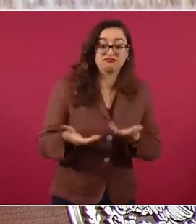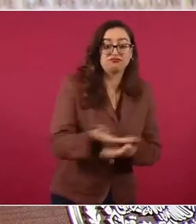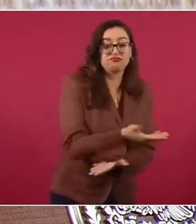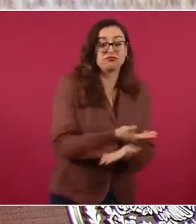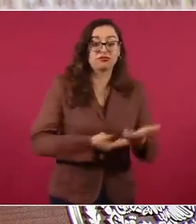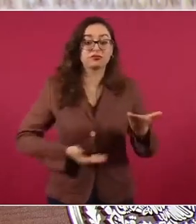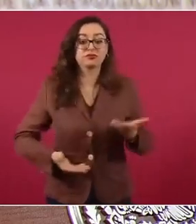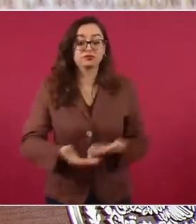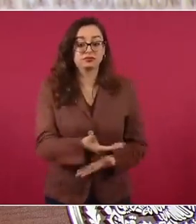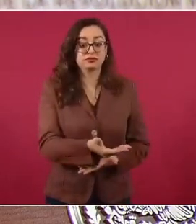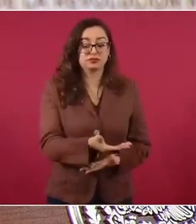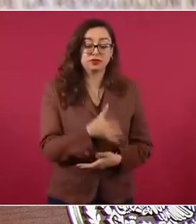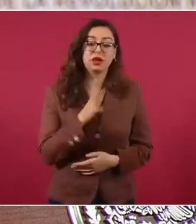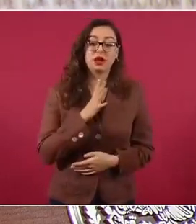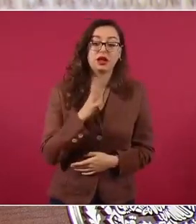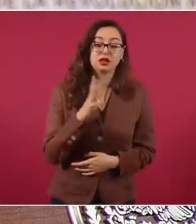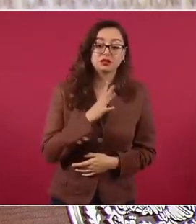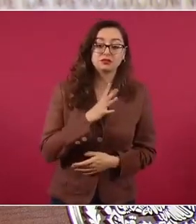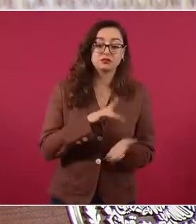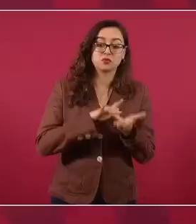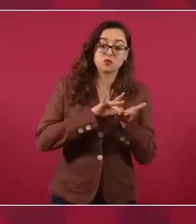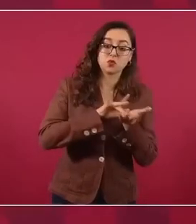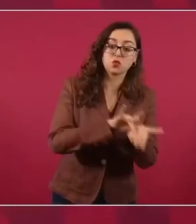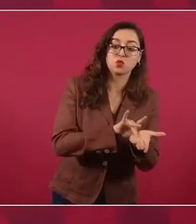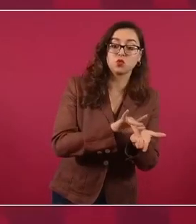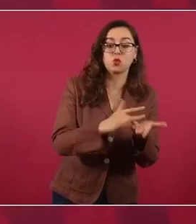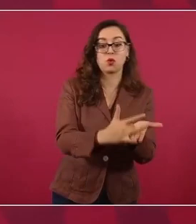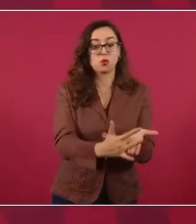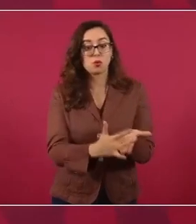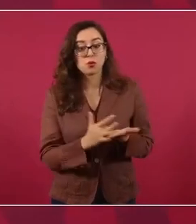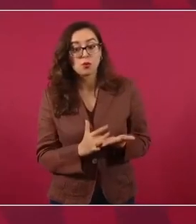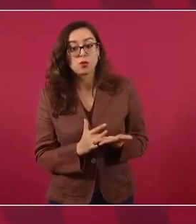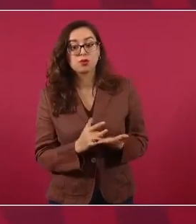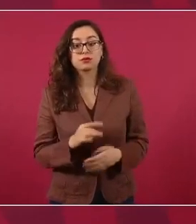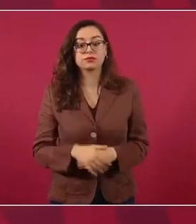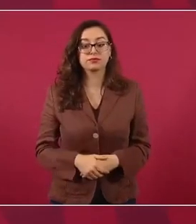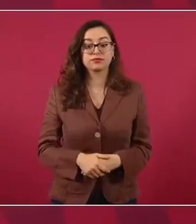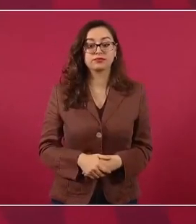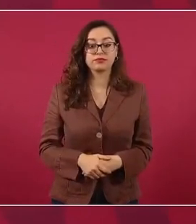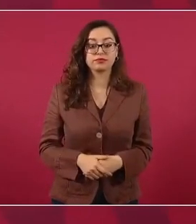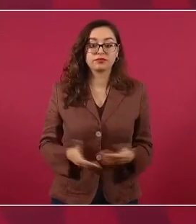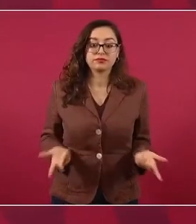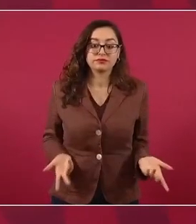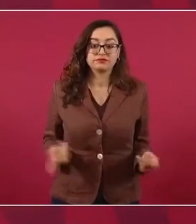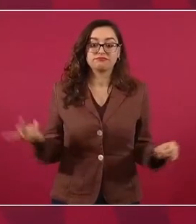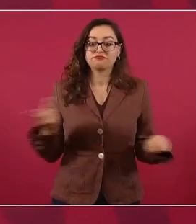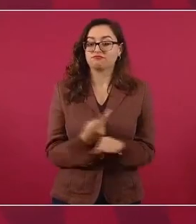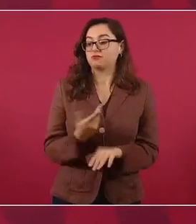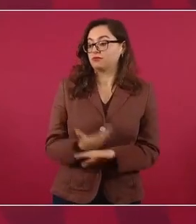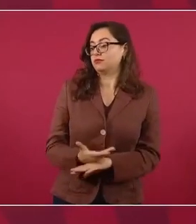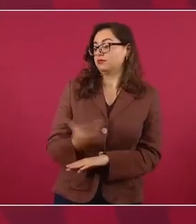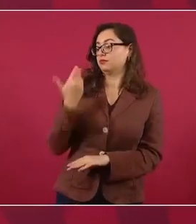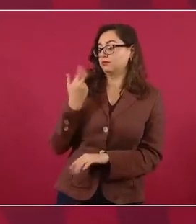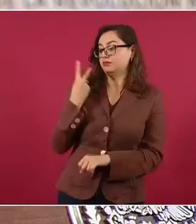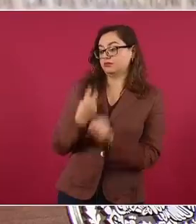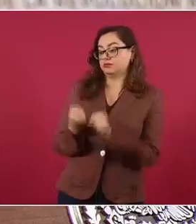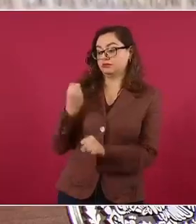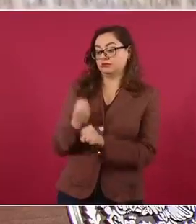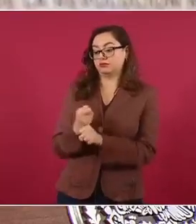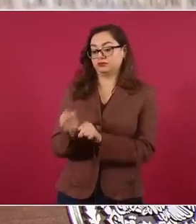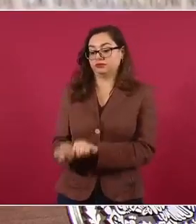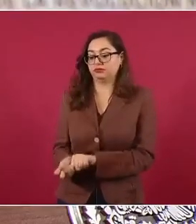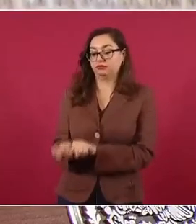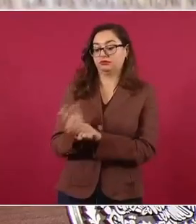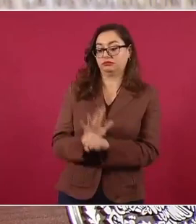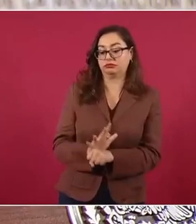de solidaridad. No vamos a olvidar que durante la pandemia el primer